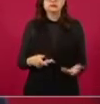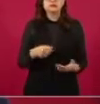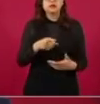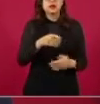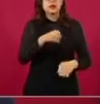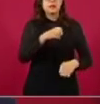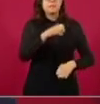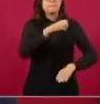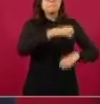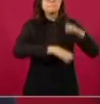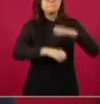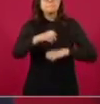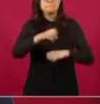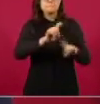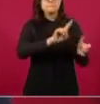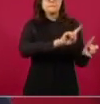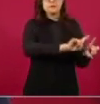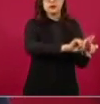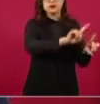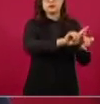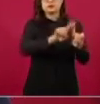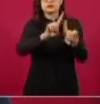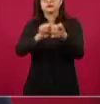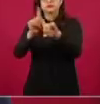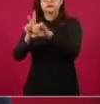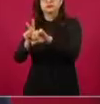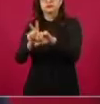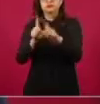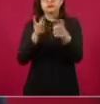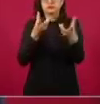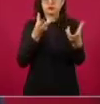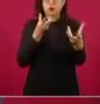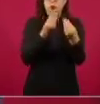del presupuesto público.